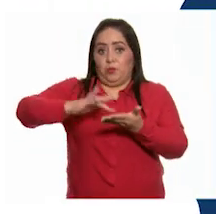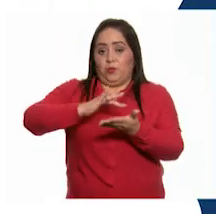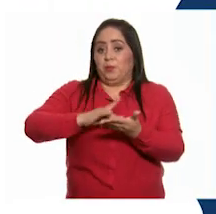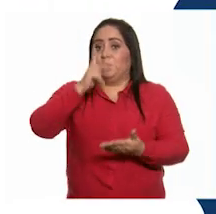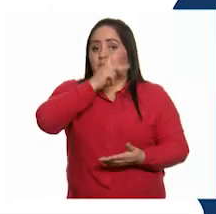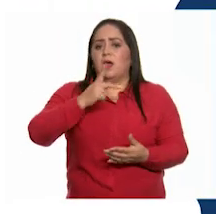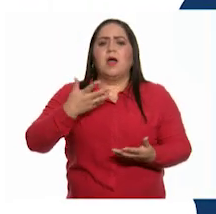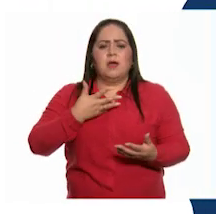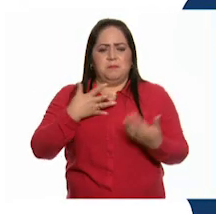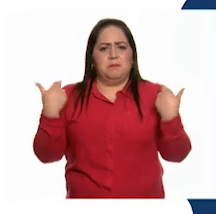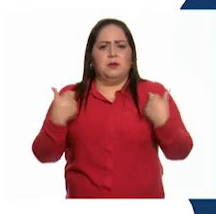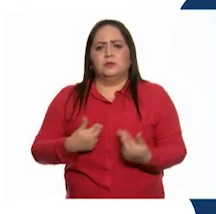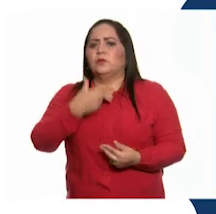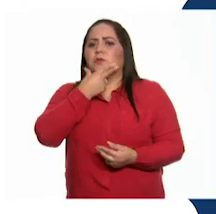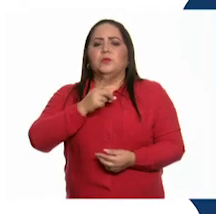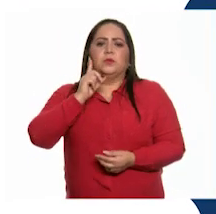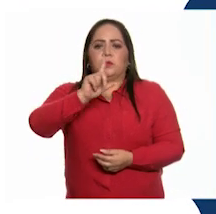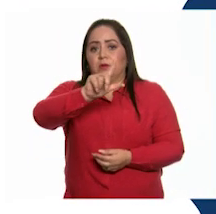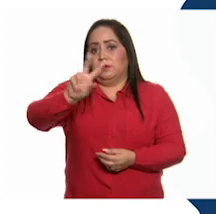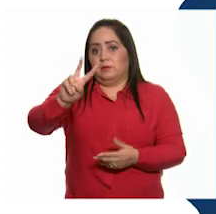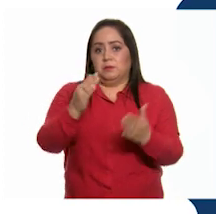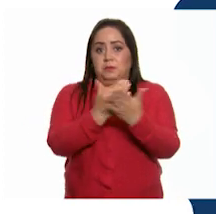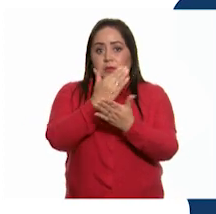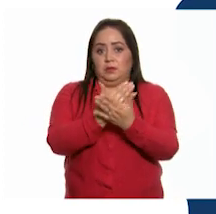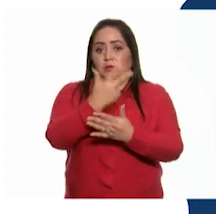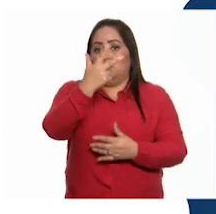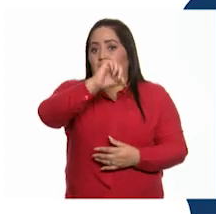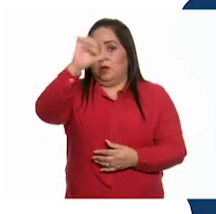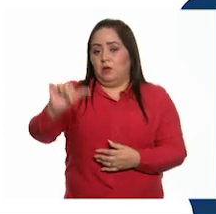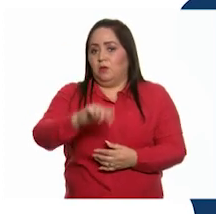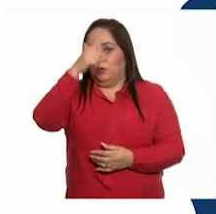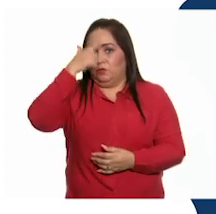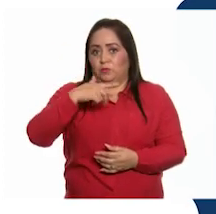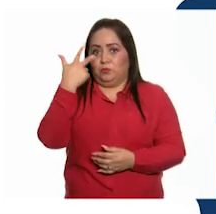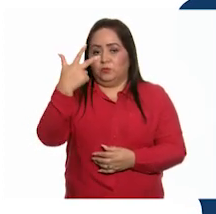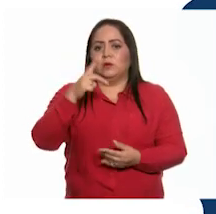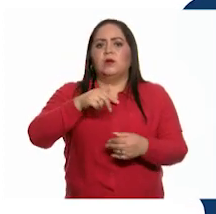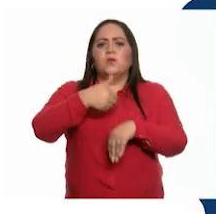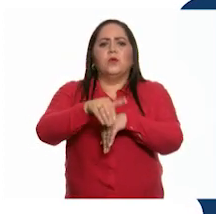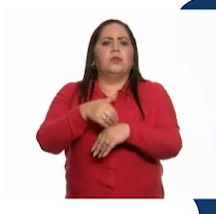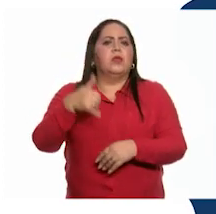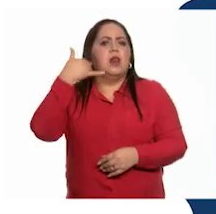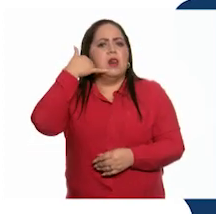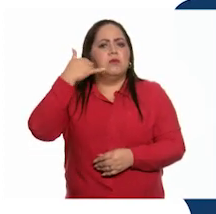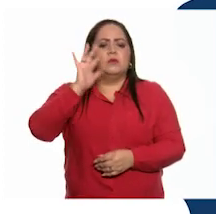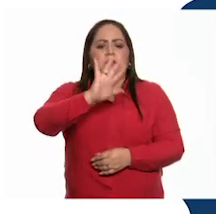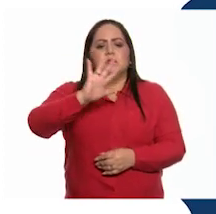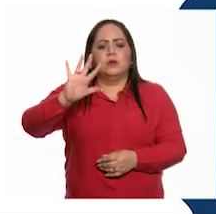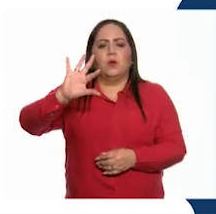¡Gracias por ver el video!